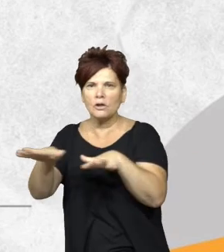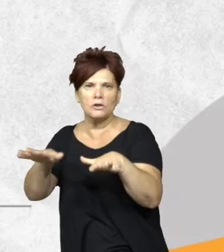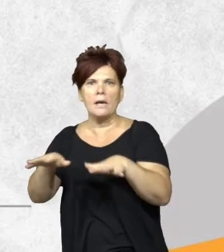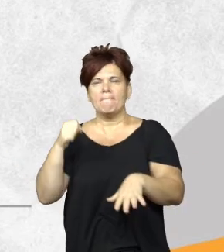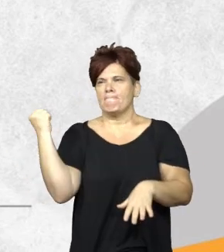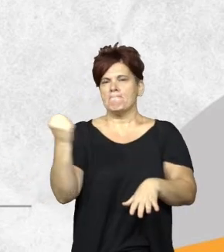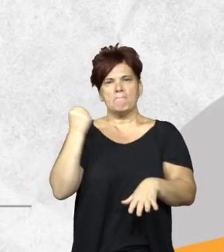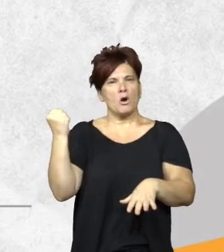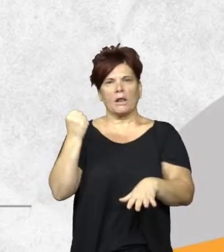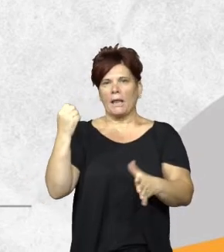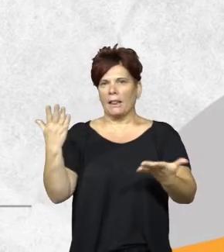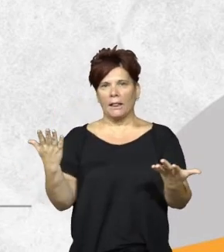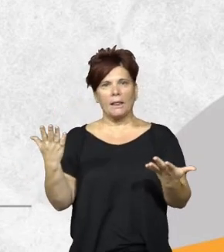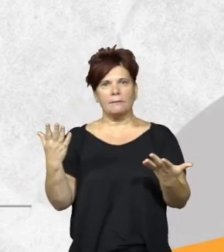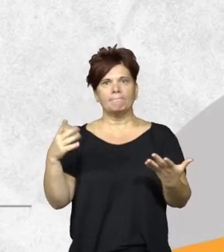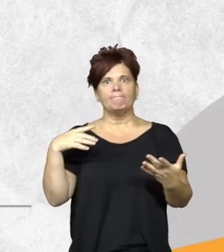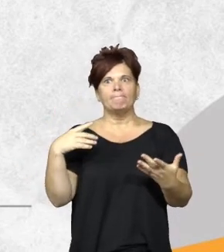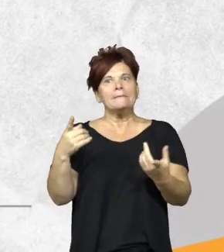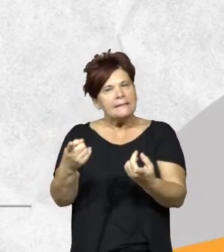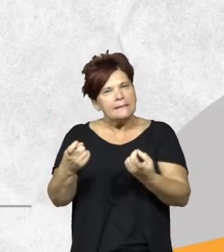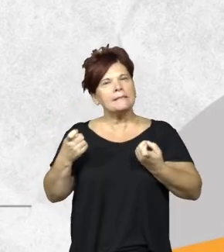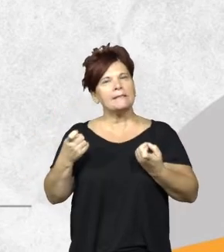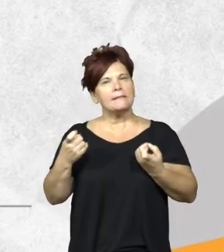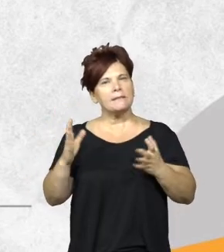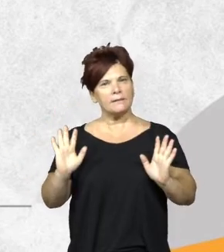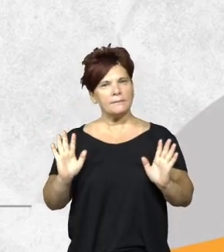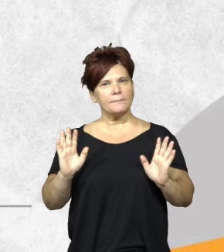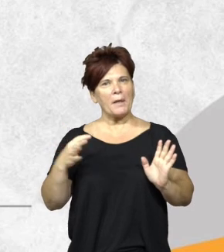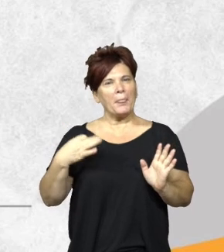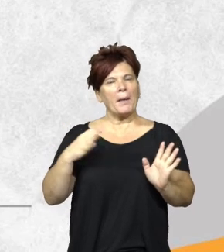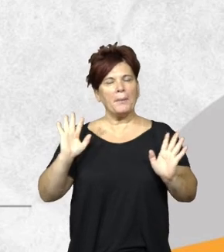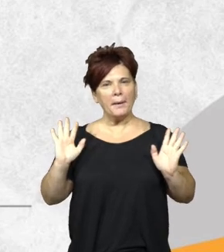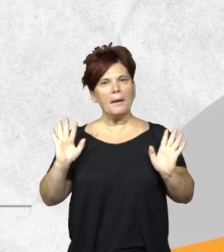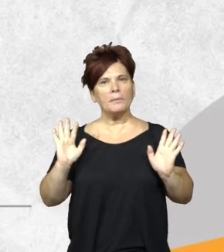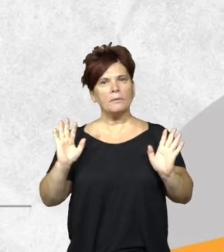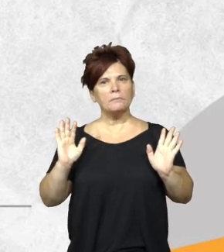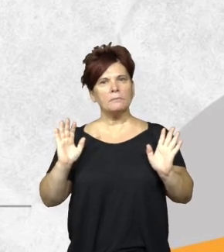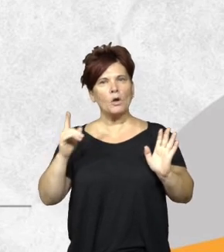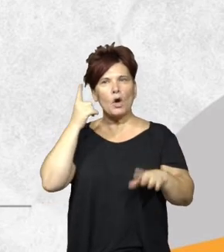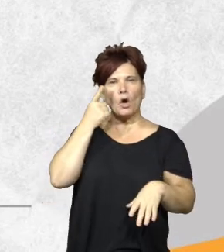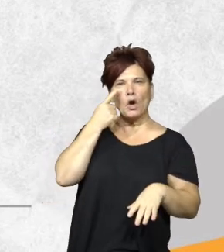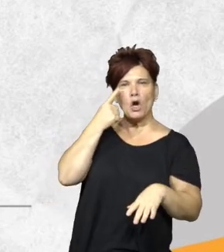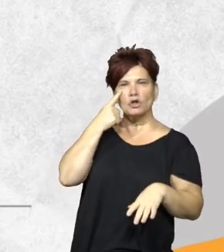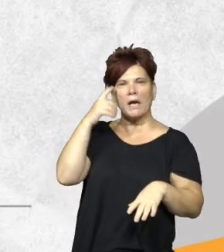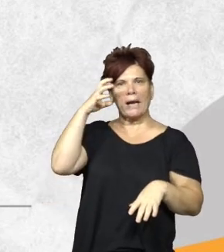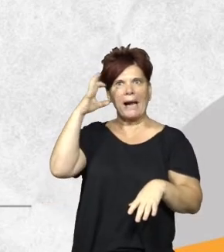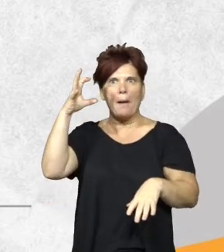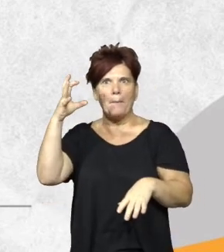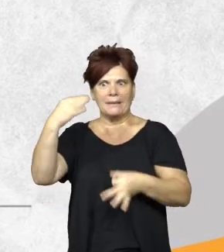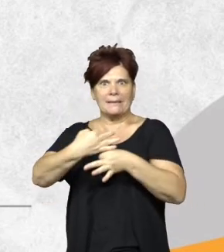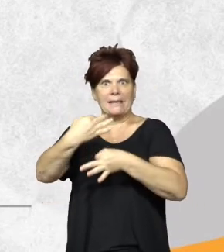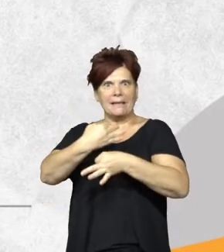importantes de las cuales necesitamos y era conveniente informarnos y por ende capacitarnos